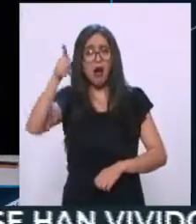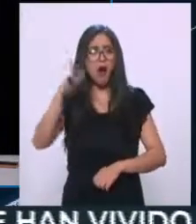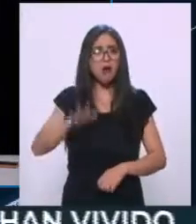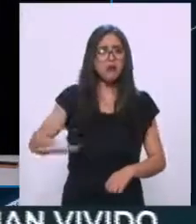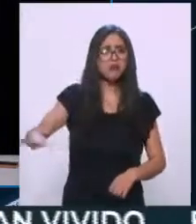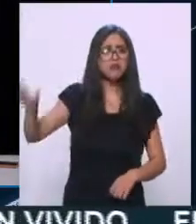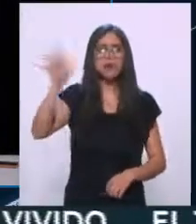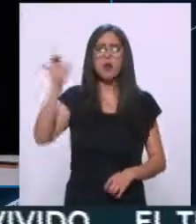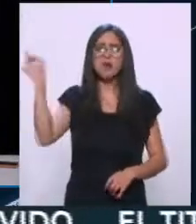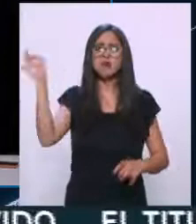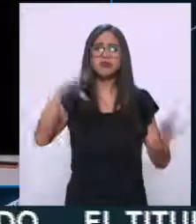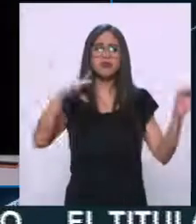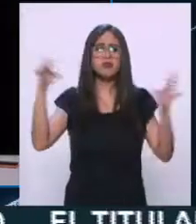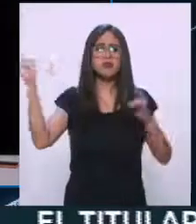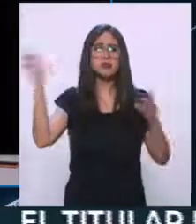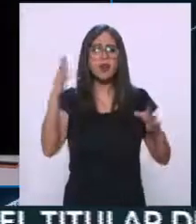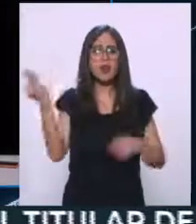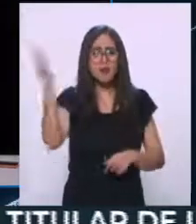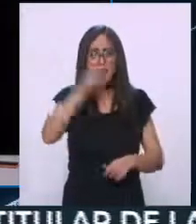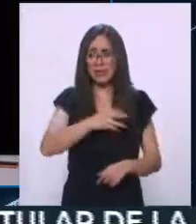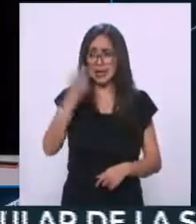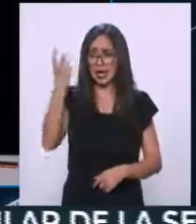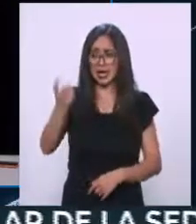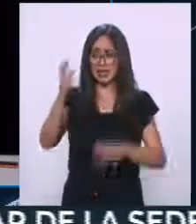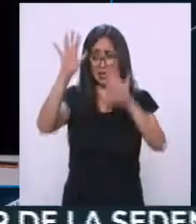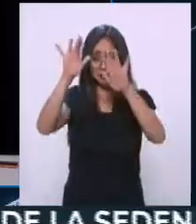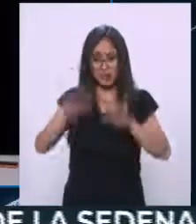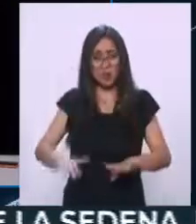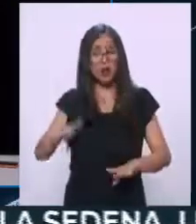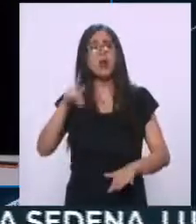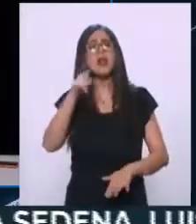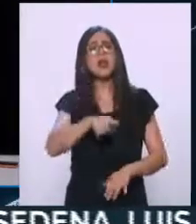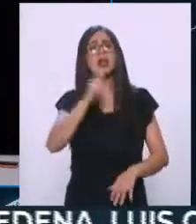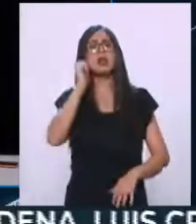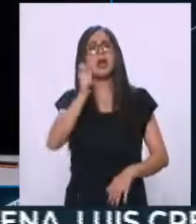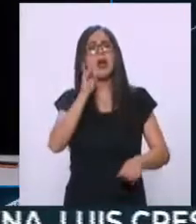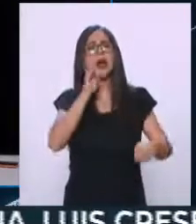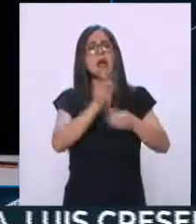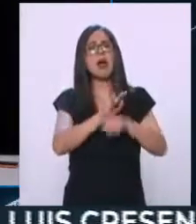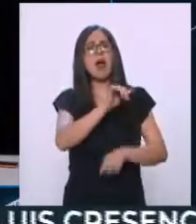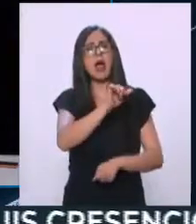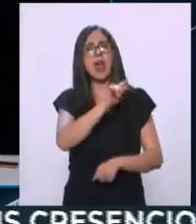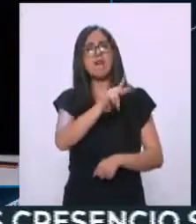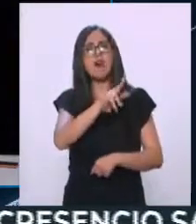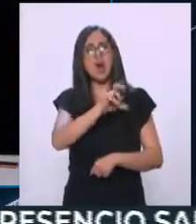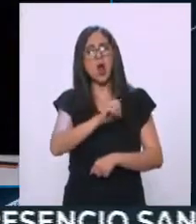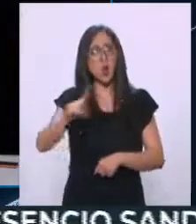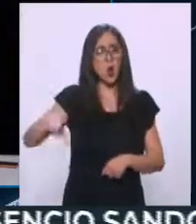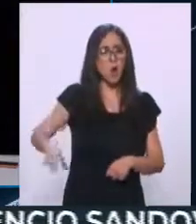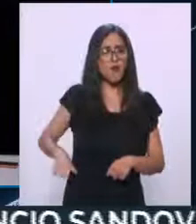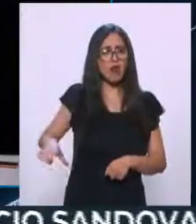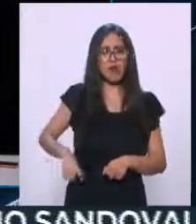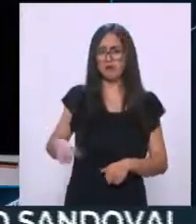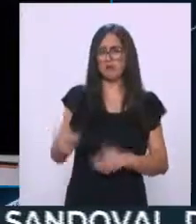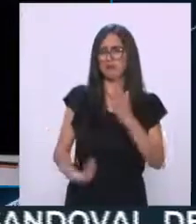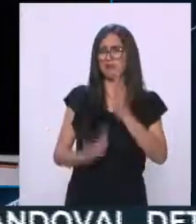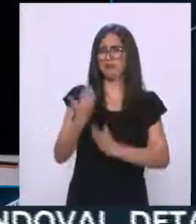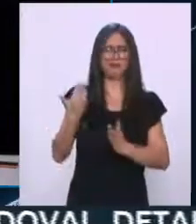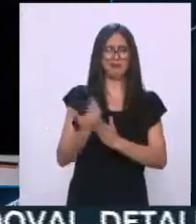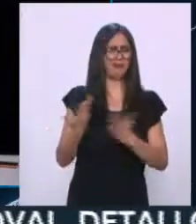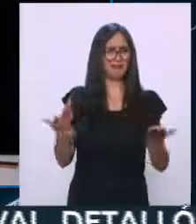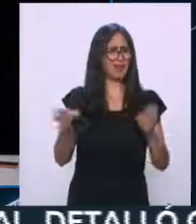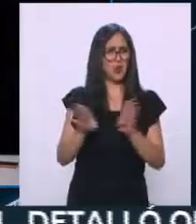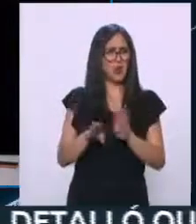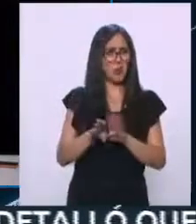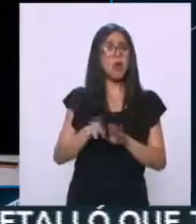difundiendo esta carta y otro tipo de campañas, por ejemplo, defendiendo al gobernador Alfaro en la mañana. Entonces, me hace suponer que ya hubiera